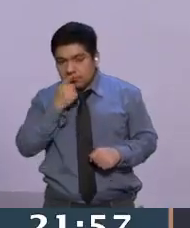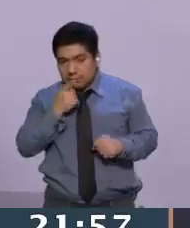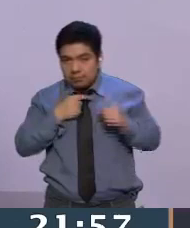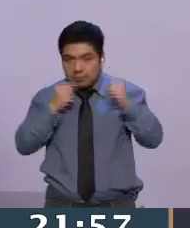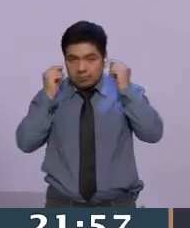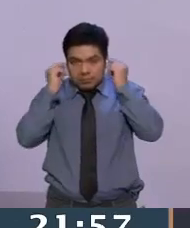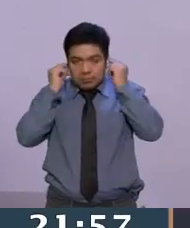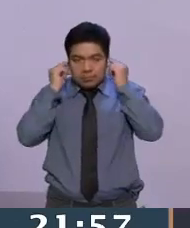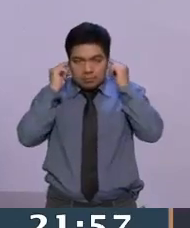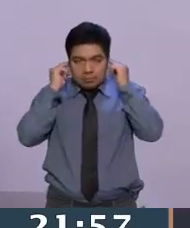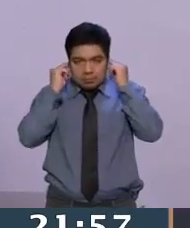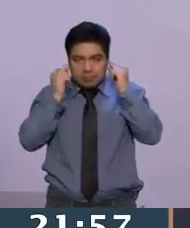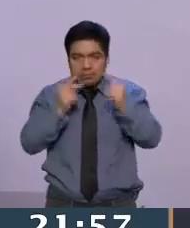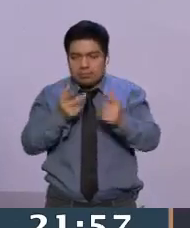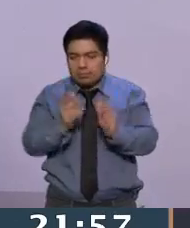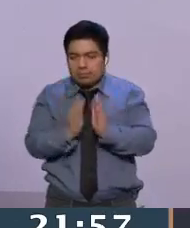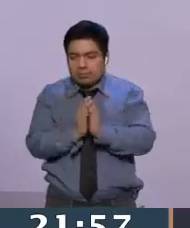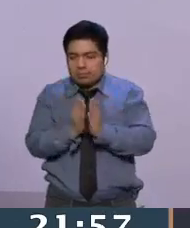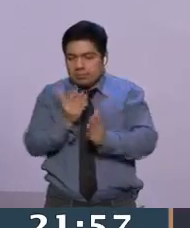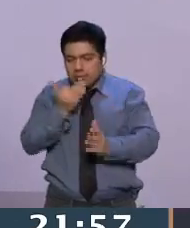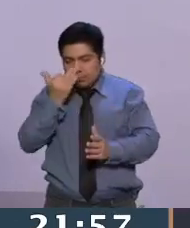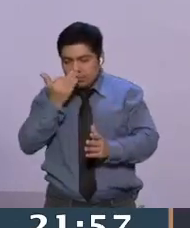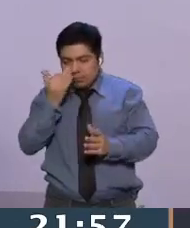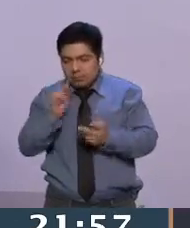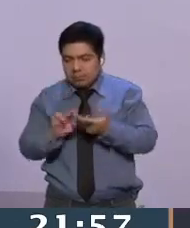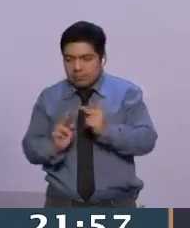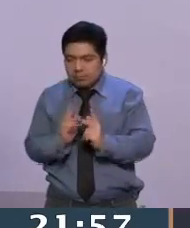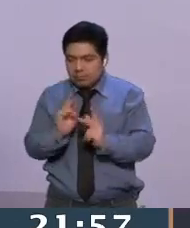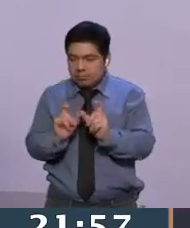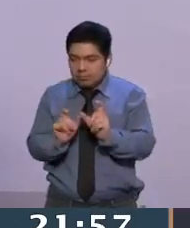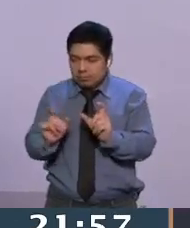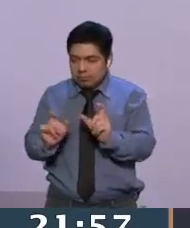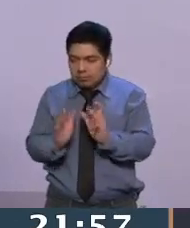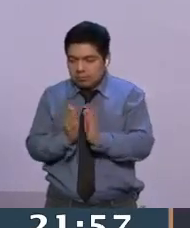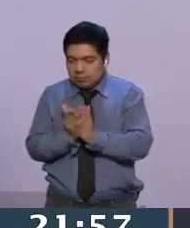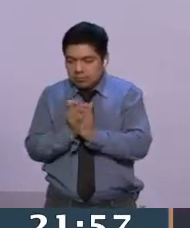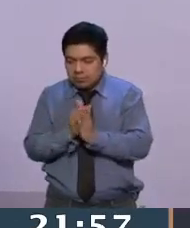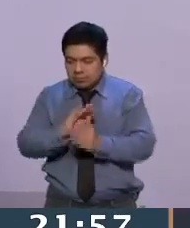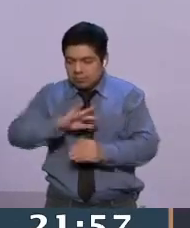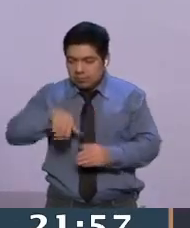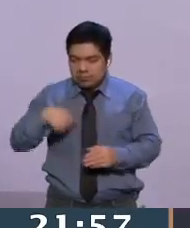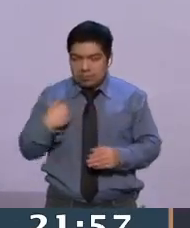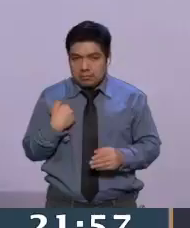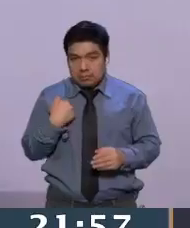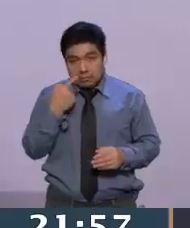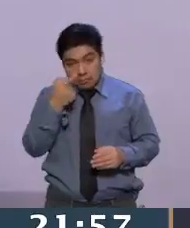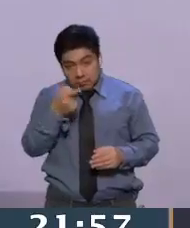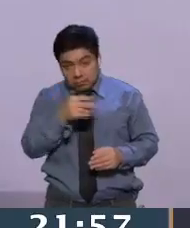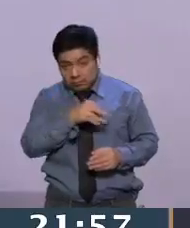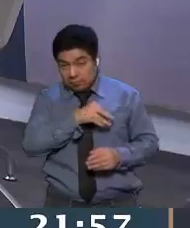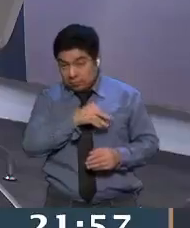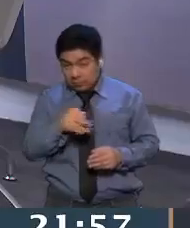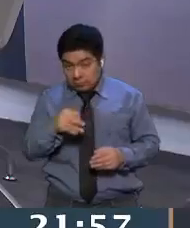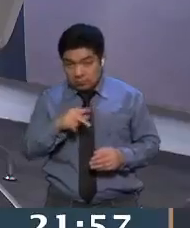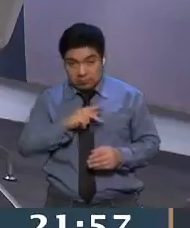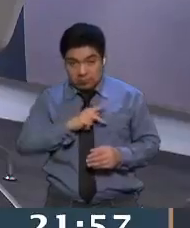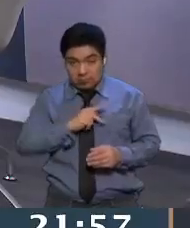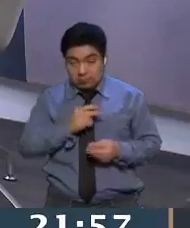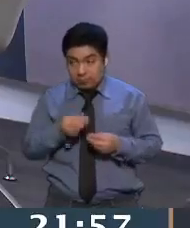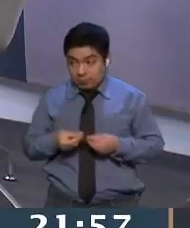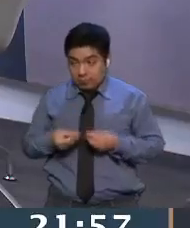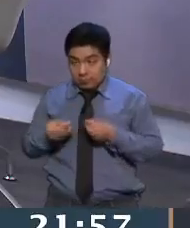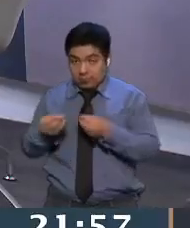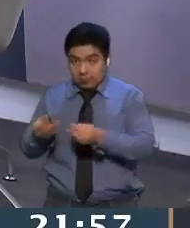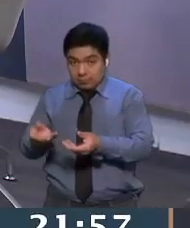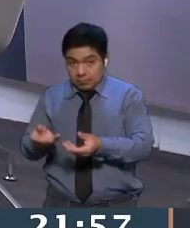una práctica muy común, que es guardar flores u hojas en los libros. ¿Tú puedes llevar tus flores, tus hojas y que